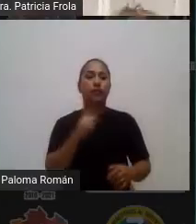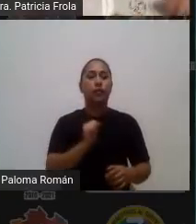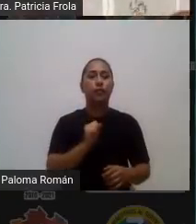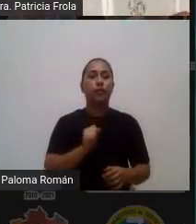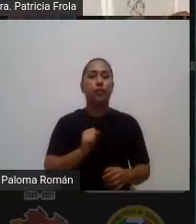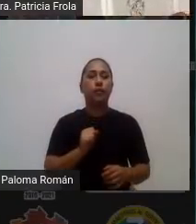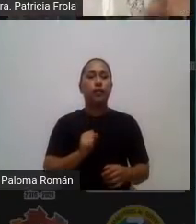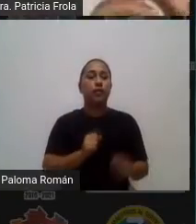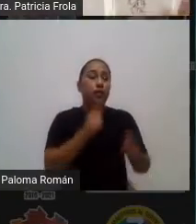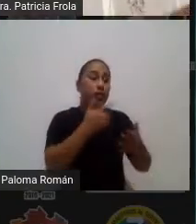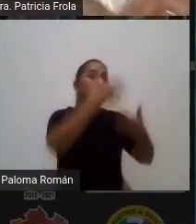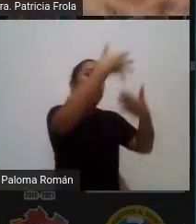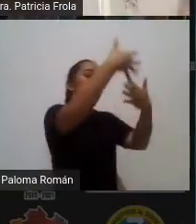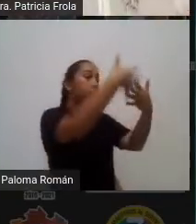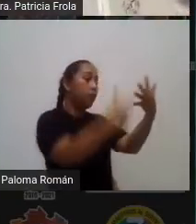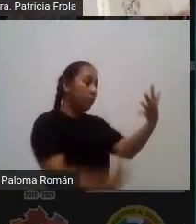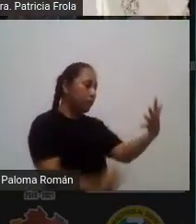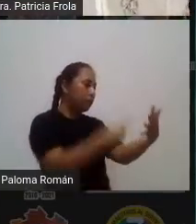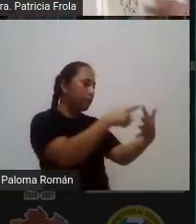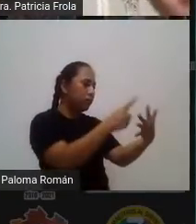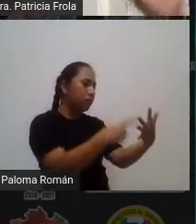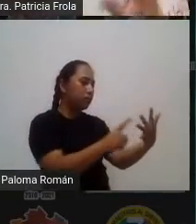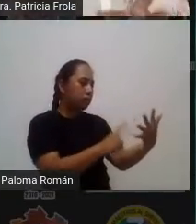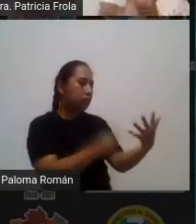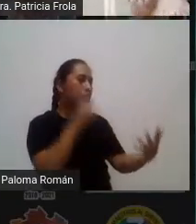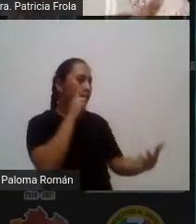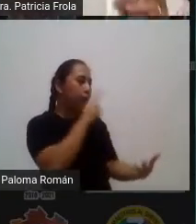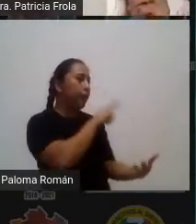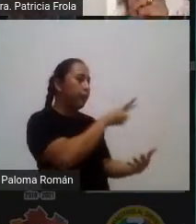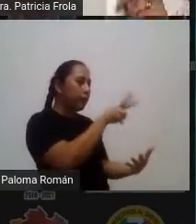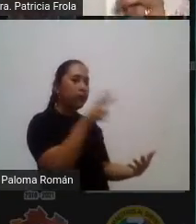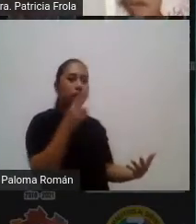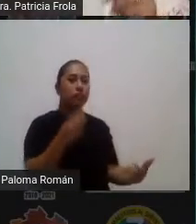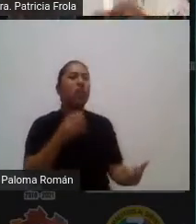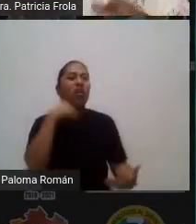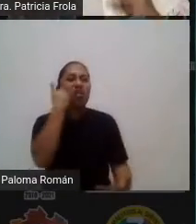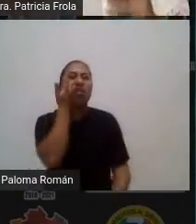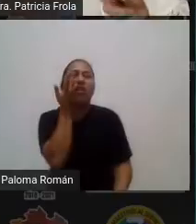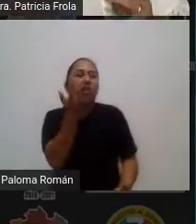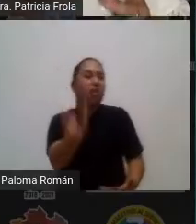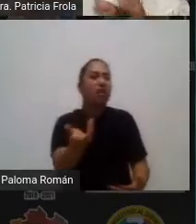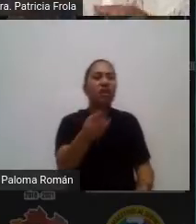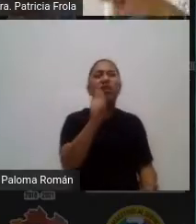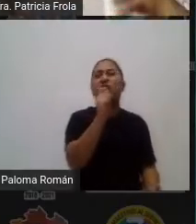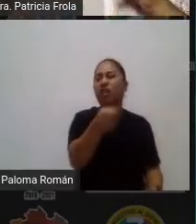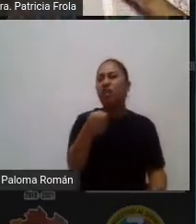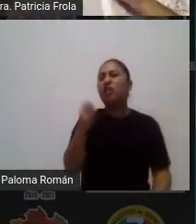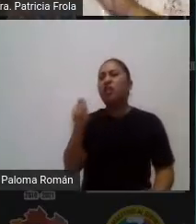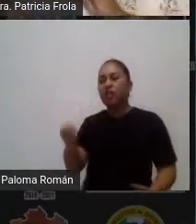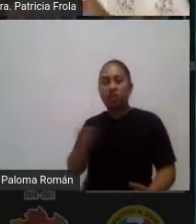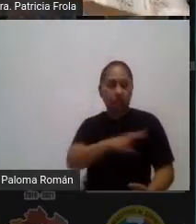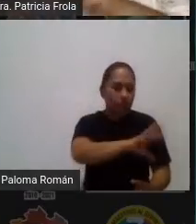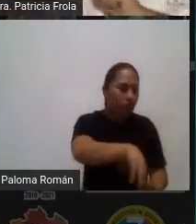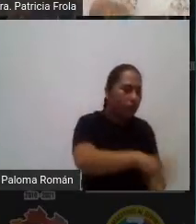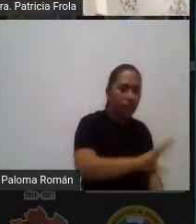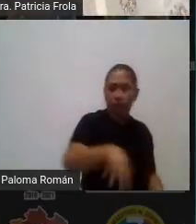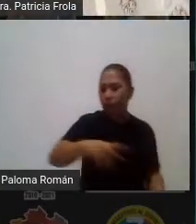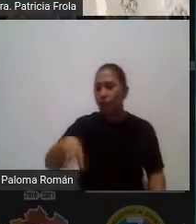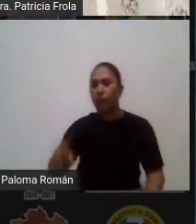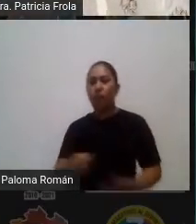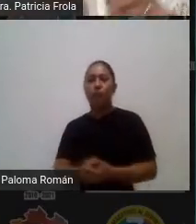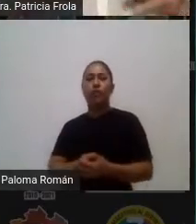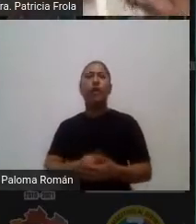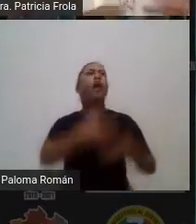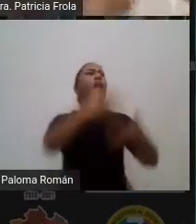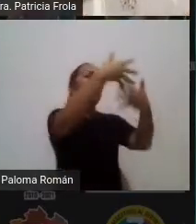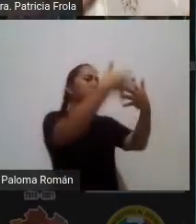aristas a ver dentro del equipo quien quiere apostarle a buscar sobre esta arista del mismo